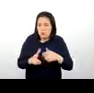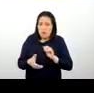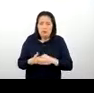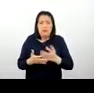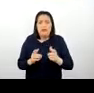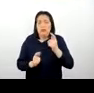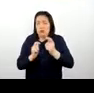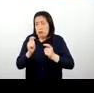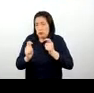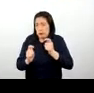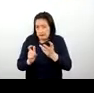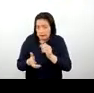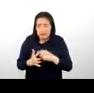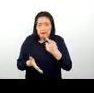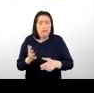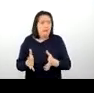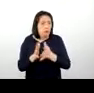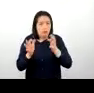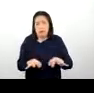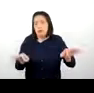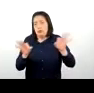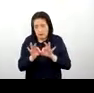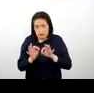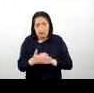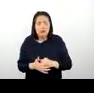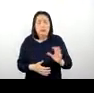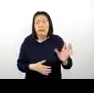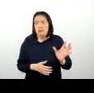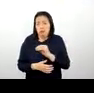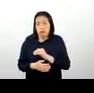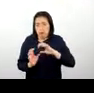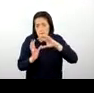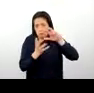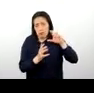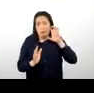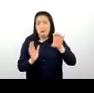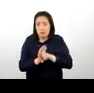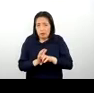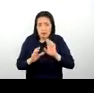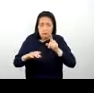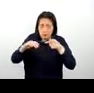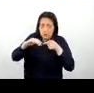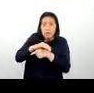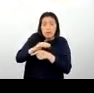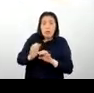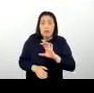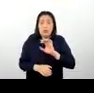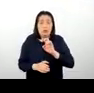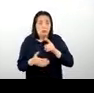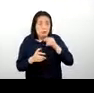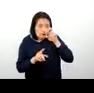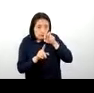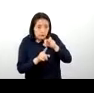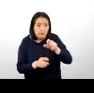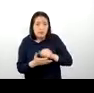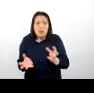turísticas que son de gran importancia a nivel mundial, por ejemplo, la cueva de Piquimachay, en el cual se puede observar